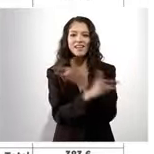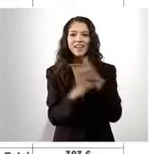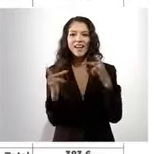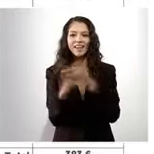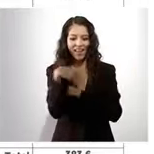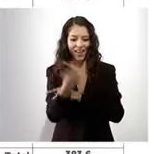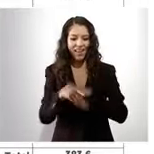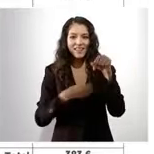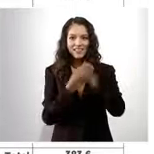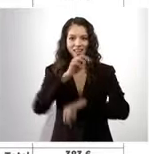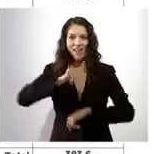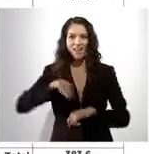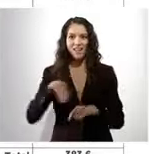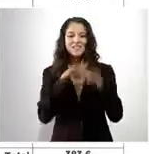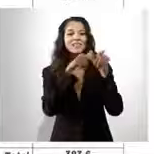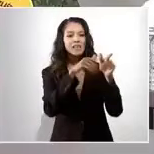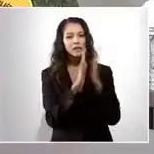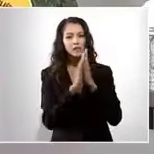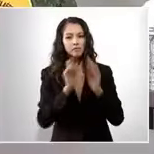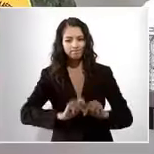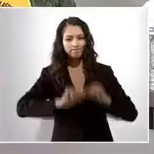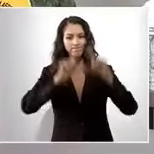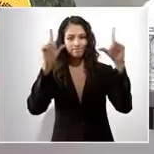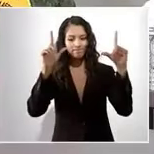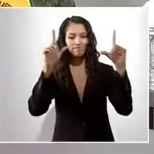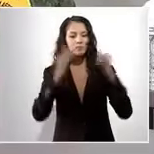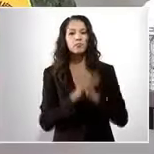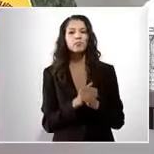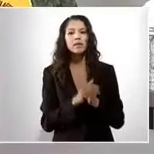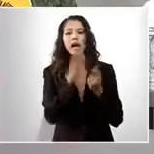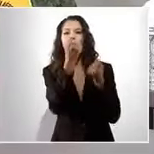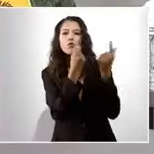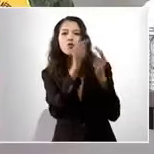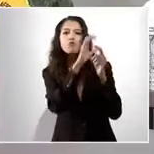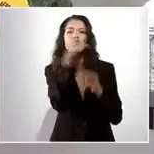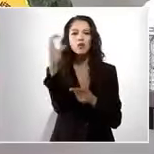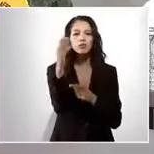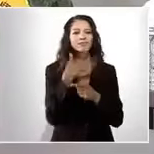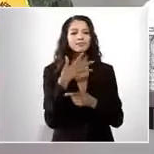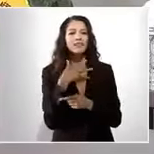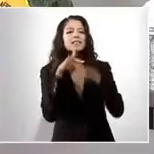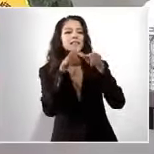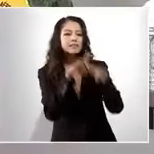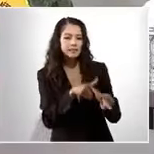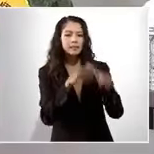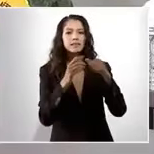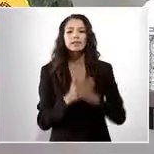Estado de Michoacán. La siguiente, por favor. Son algunas fotos. La siguiente.